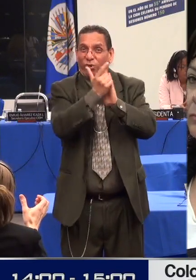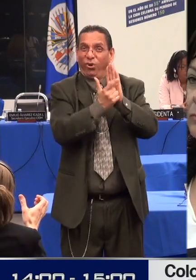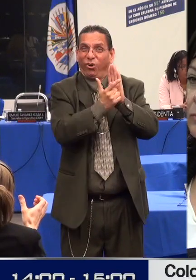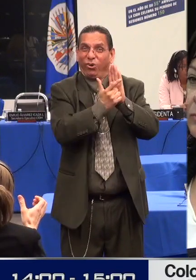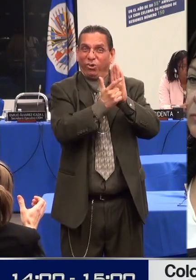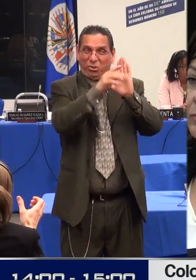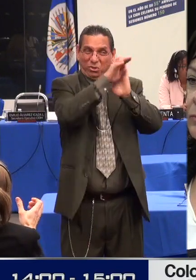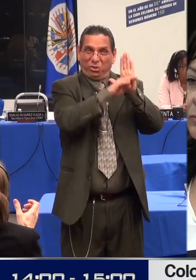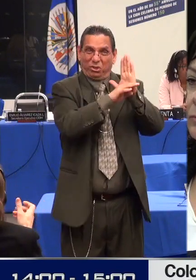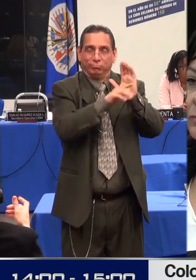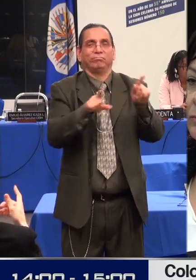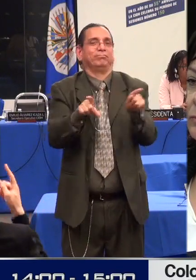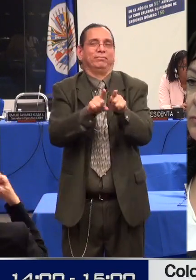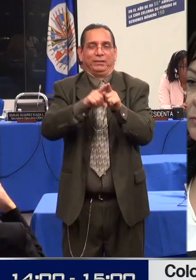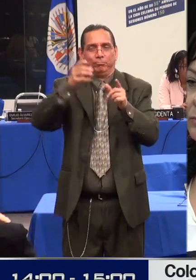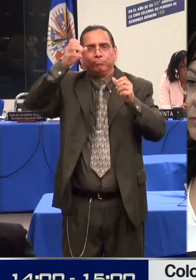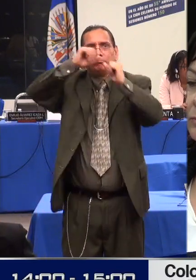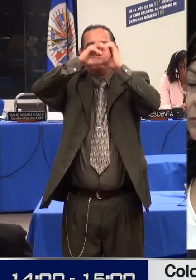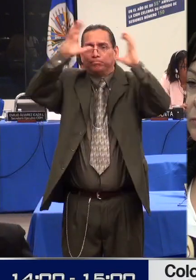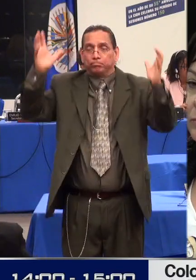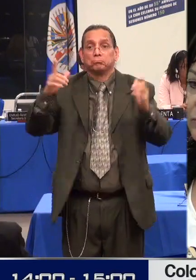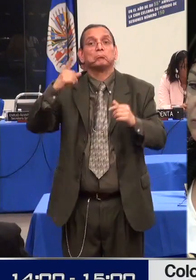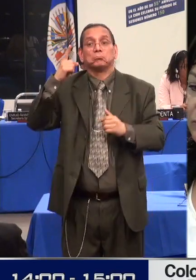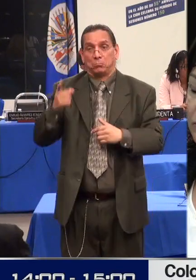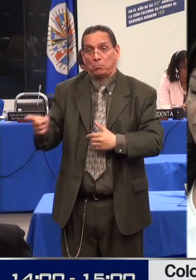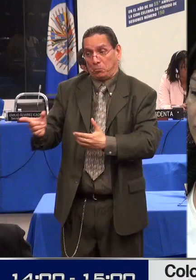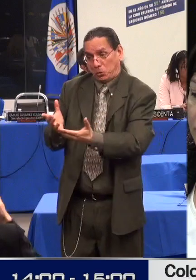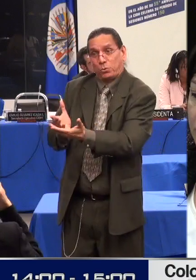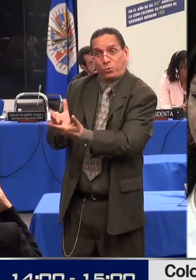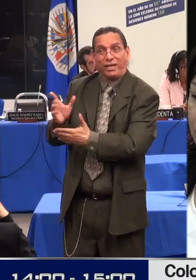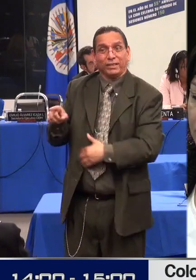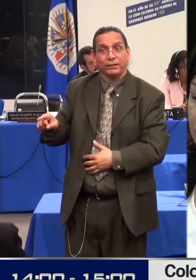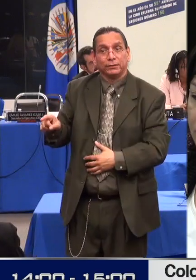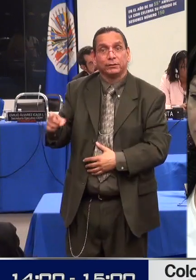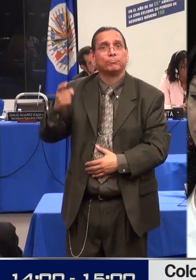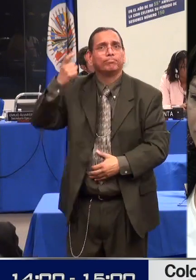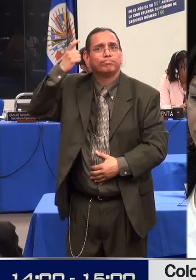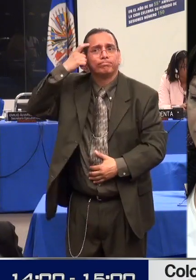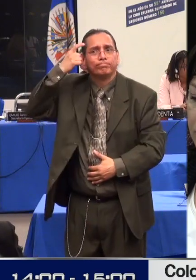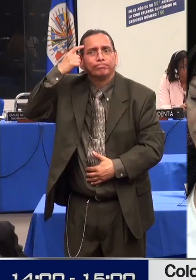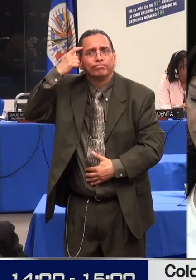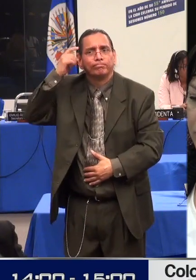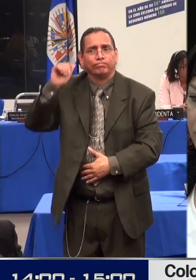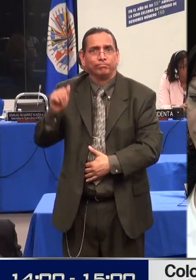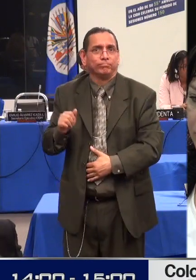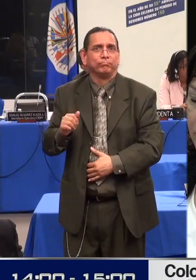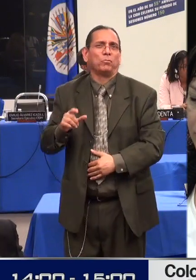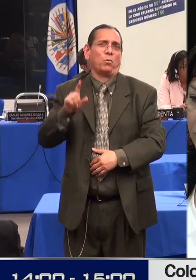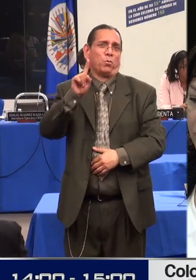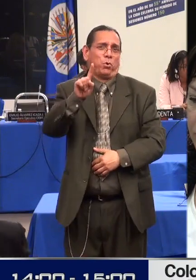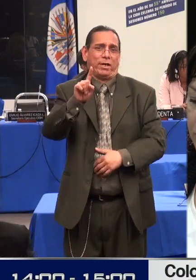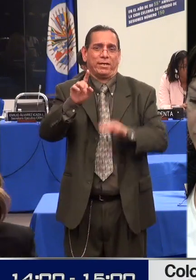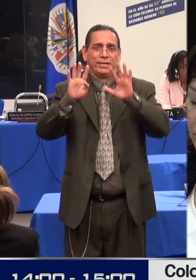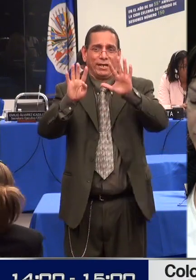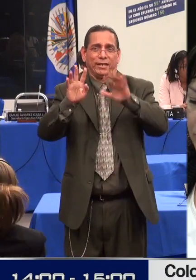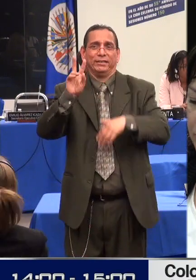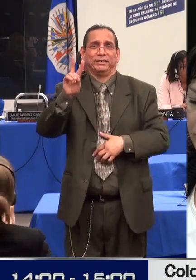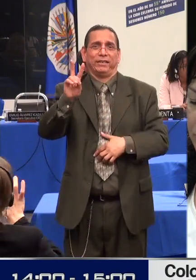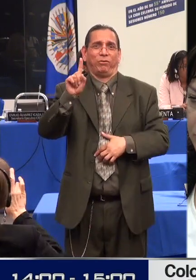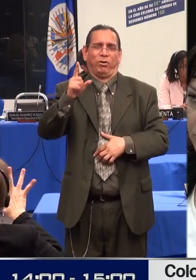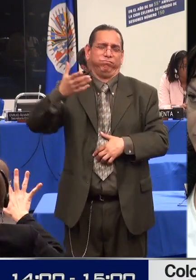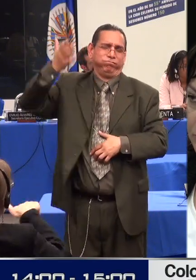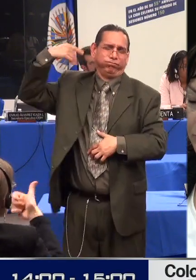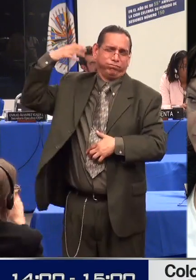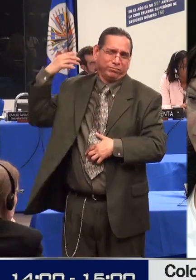la Declaración de los Derechos de los Impedidos de 1975 y los Principios para la Protección de los Enfermos Mentales y el